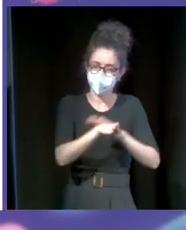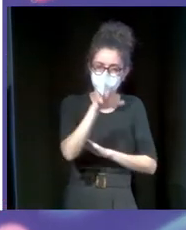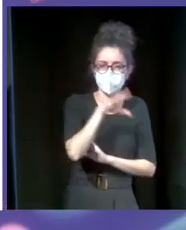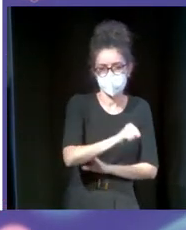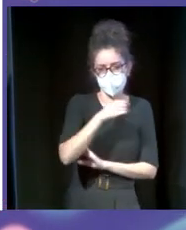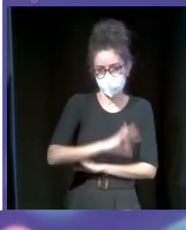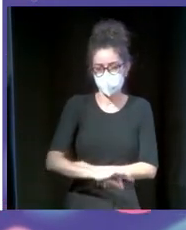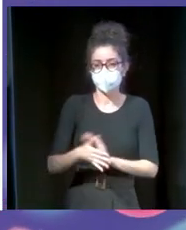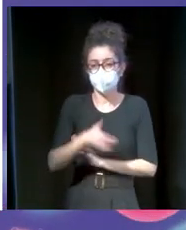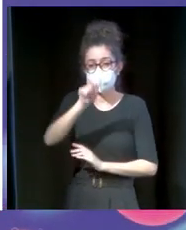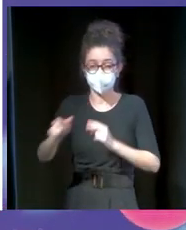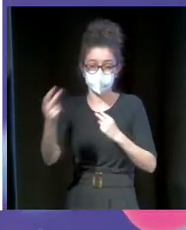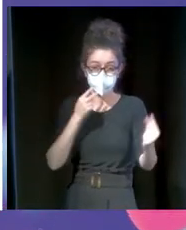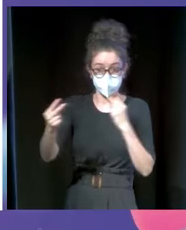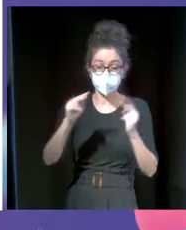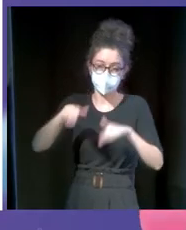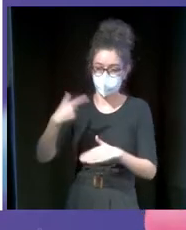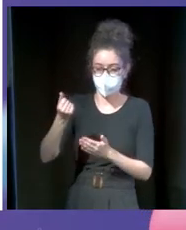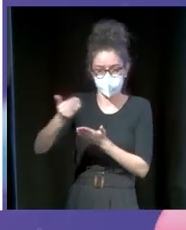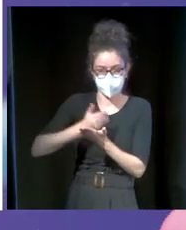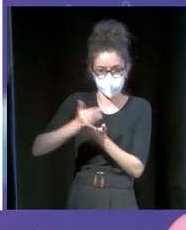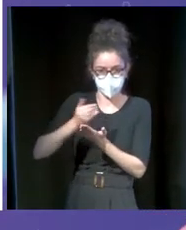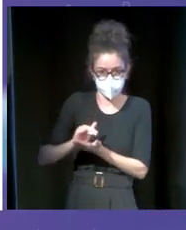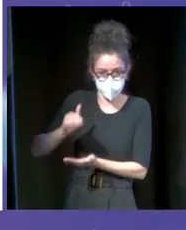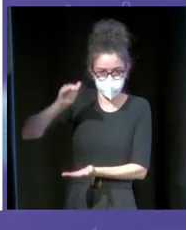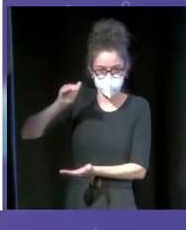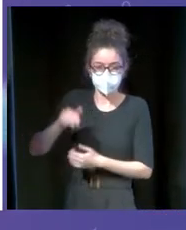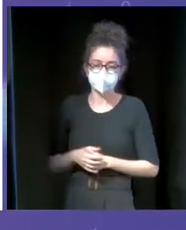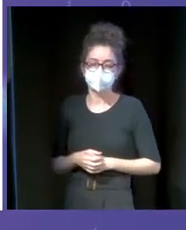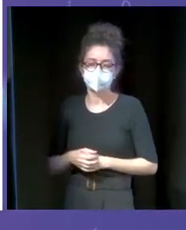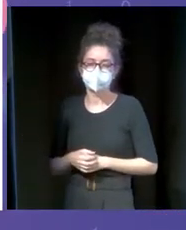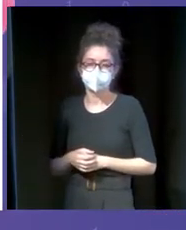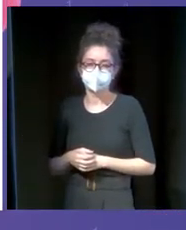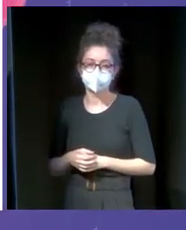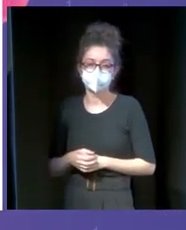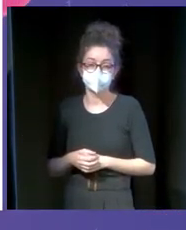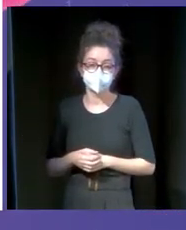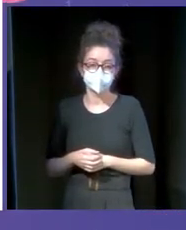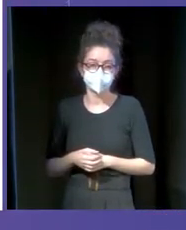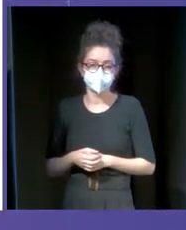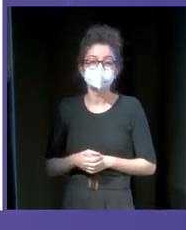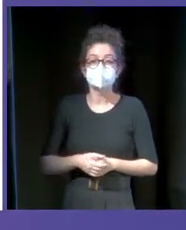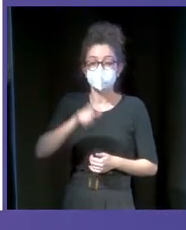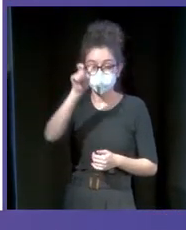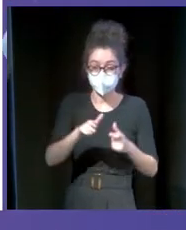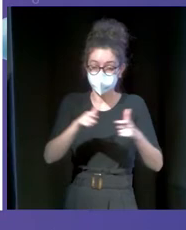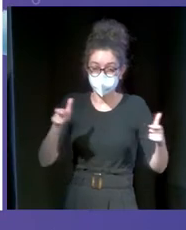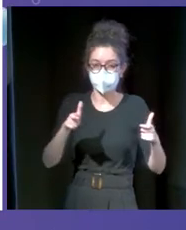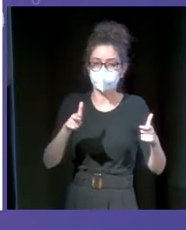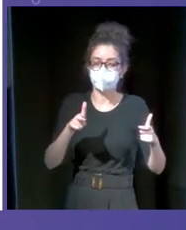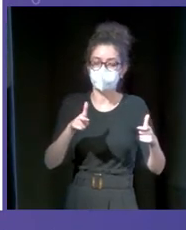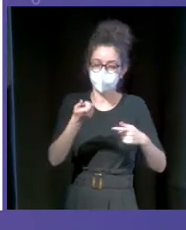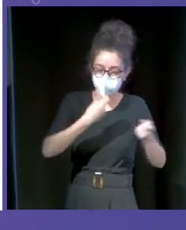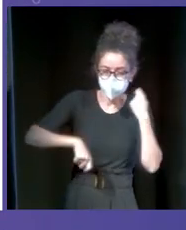genera tráfico. Tráfico sabemos que es dinero. Y por otra parte, todo esto tiene que ser útil para quien vende las entradas y para quien tiene que